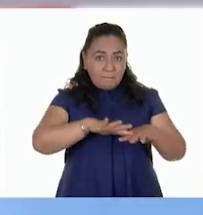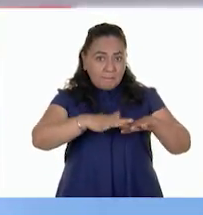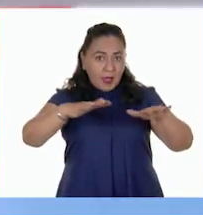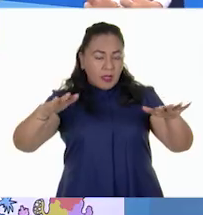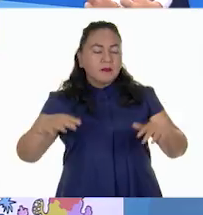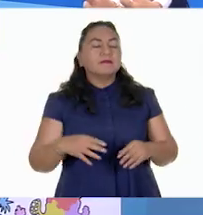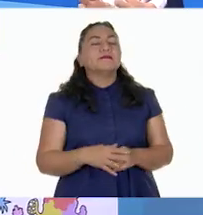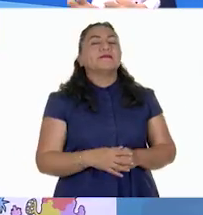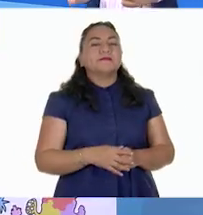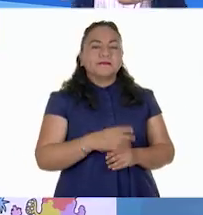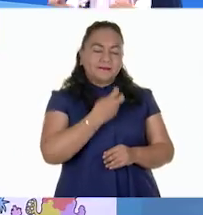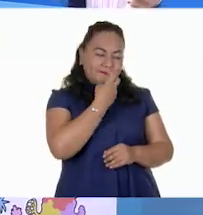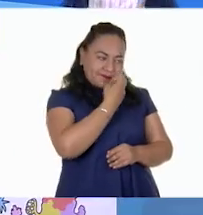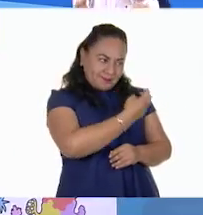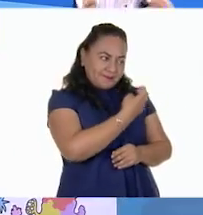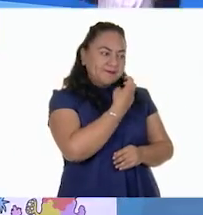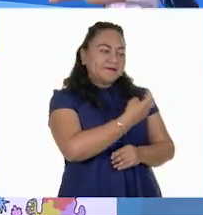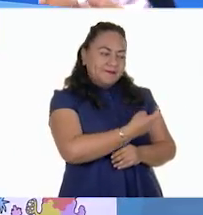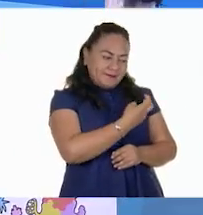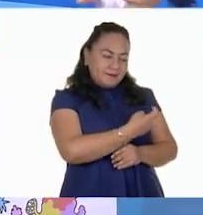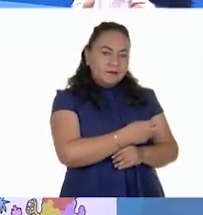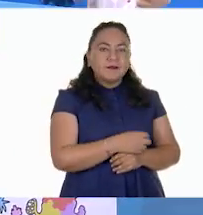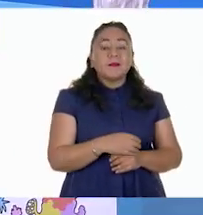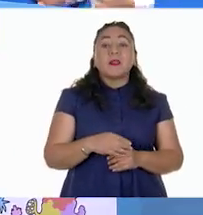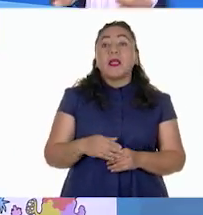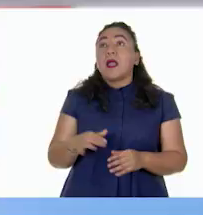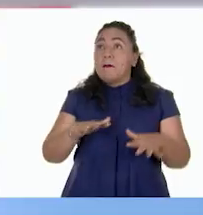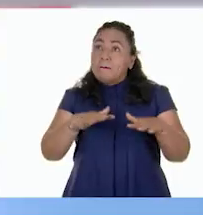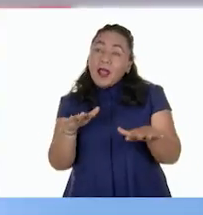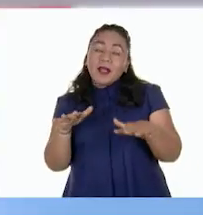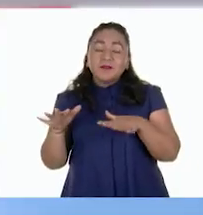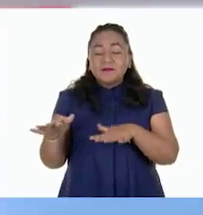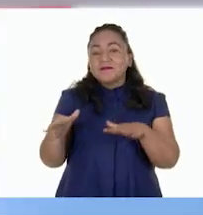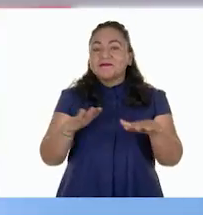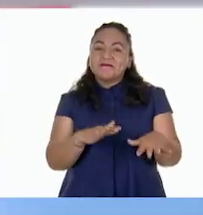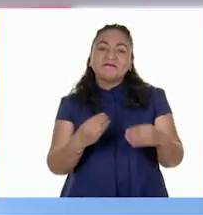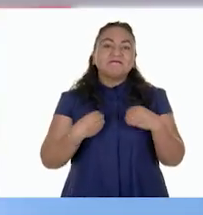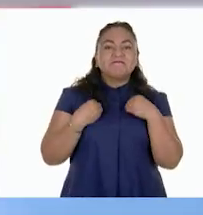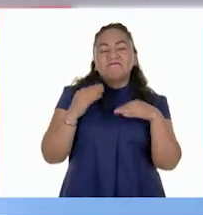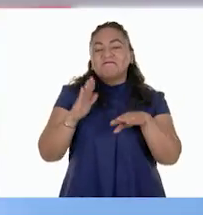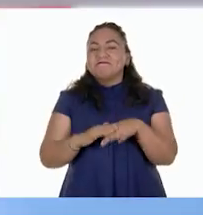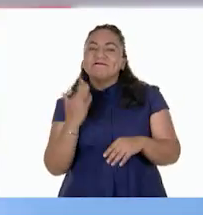mar? ¡Efectivamente! En el mar, la vida es más sabrosa.